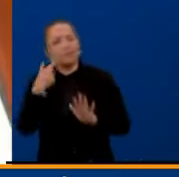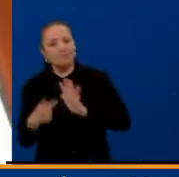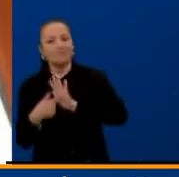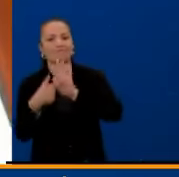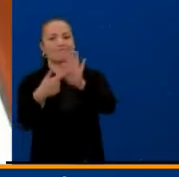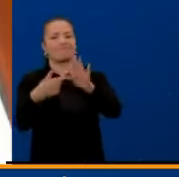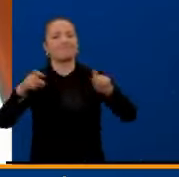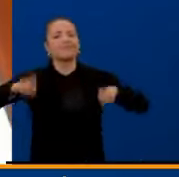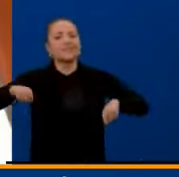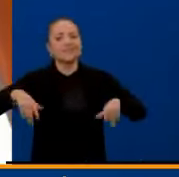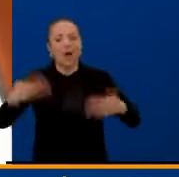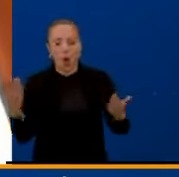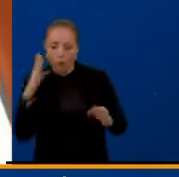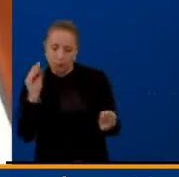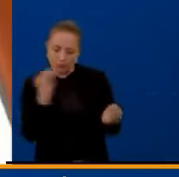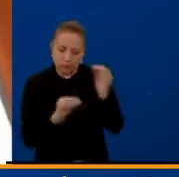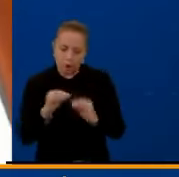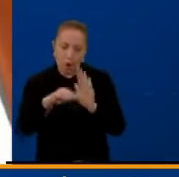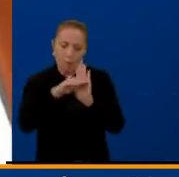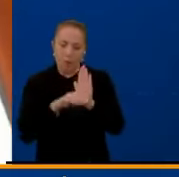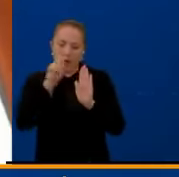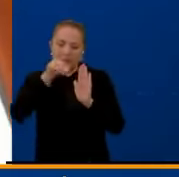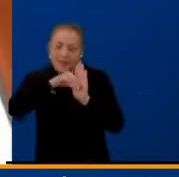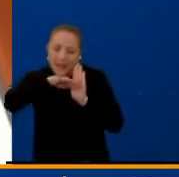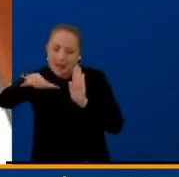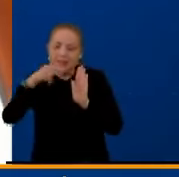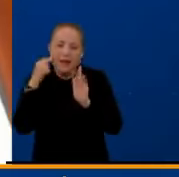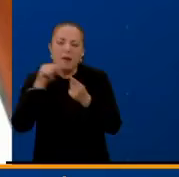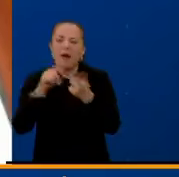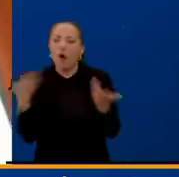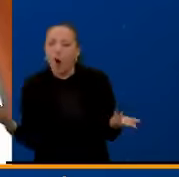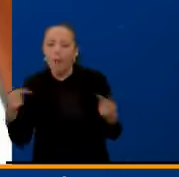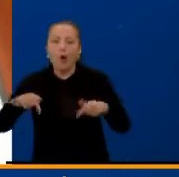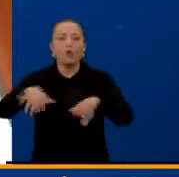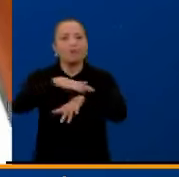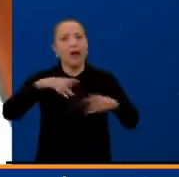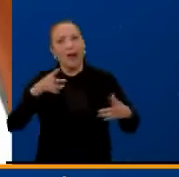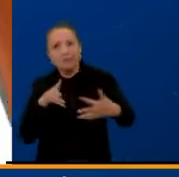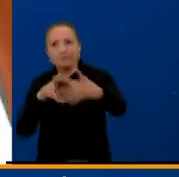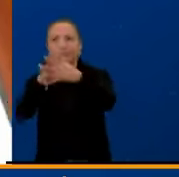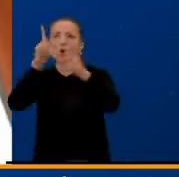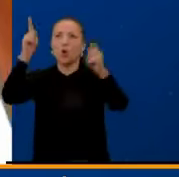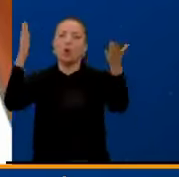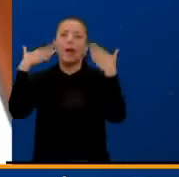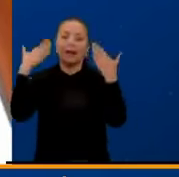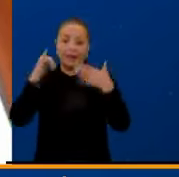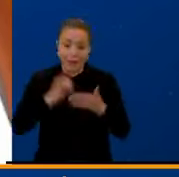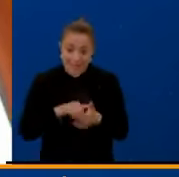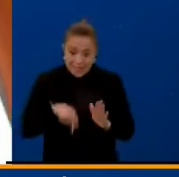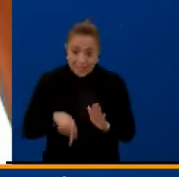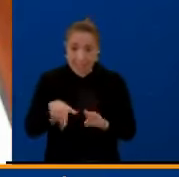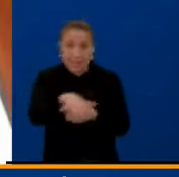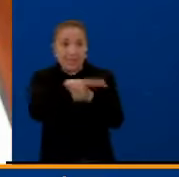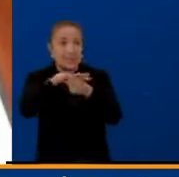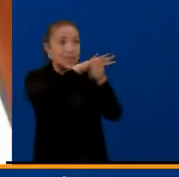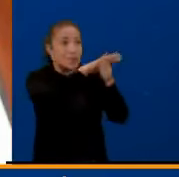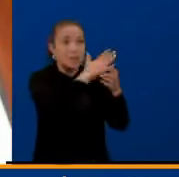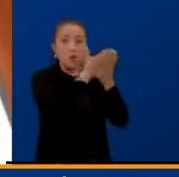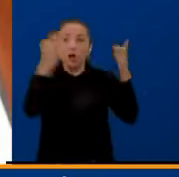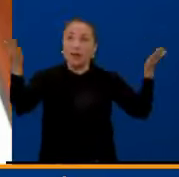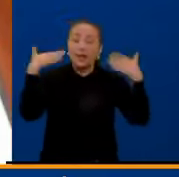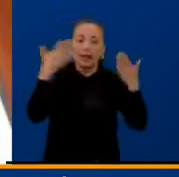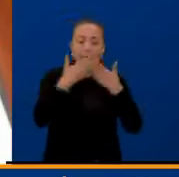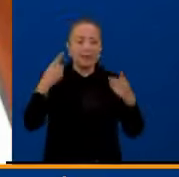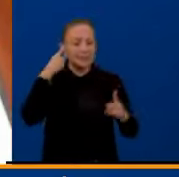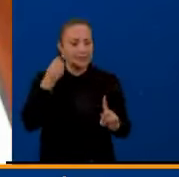desarrollar políticas públicas para adaptarnos al cambio climático. Estas condiciones nos llevan a unos impactos en diferentes